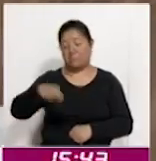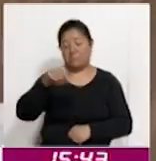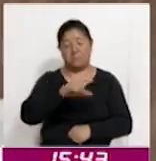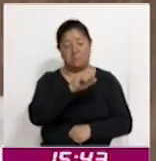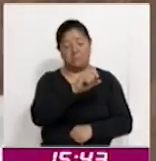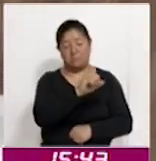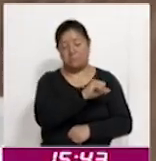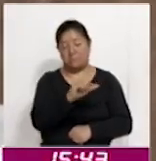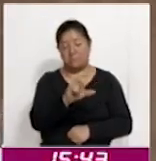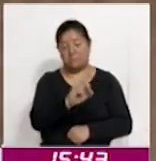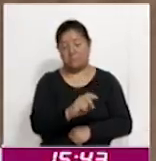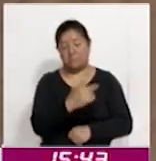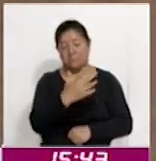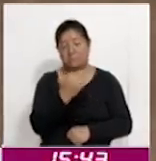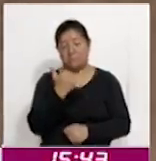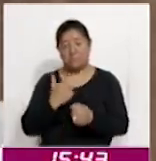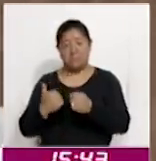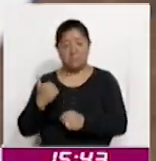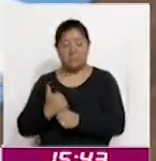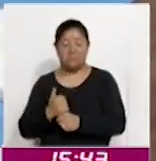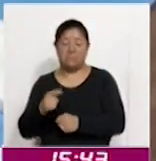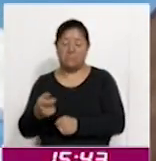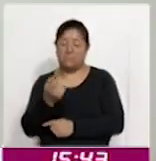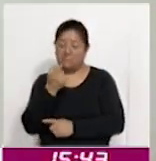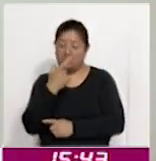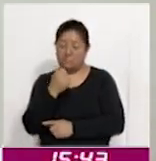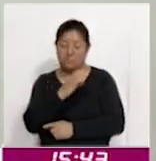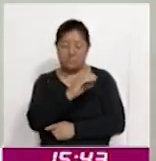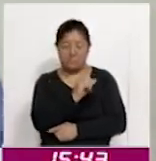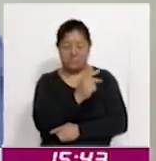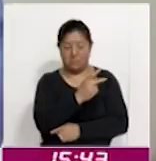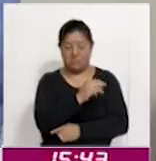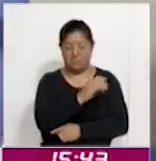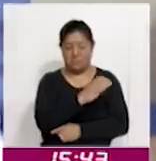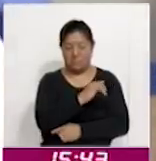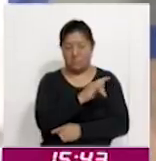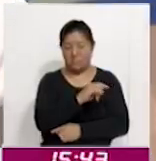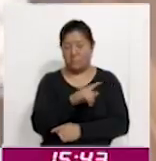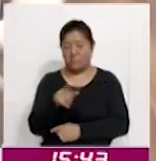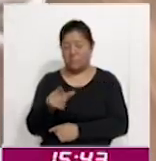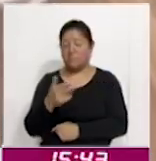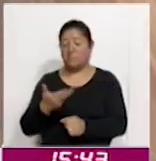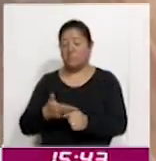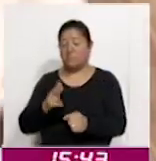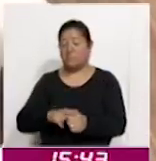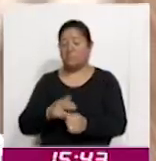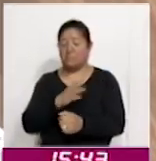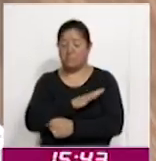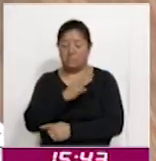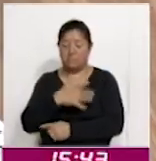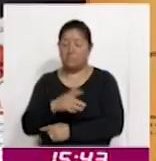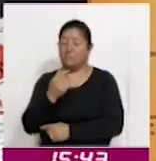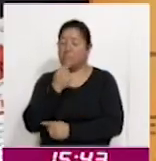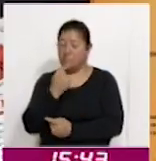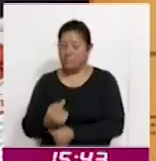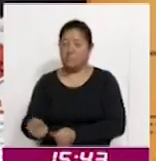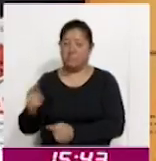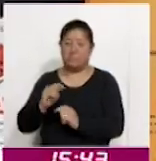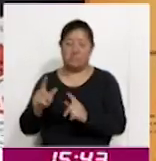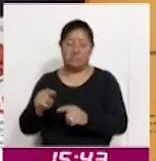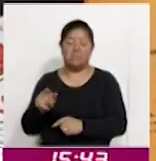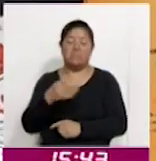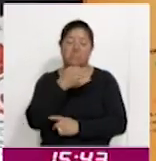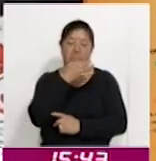35 años que reciben tratamiento en el Capacit y en los AIT de los Hospitales General e Infantil de Tlaxcala, informó el coordinador de programas de